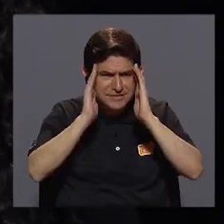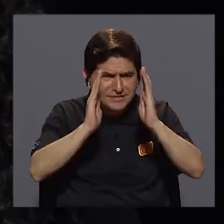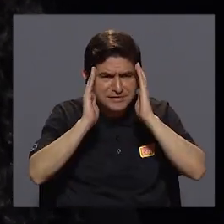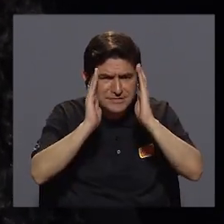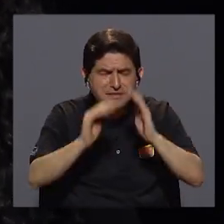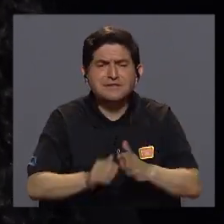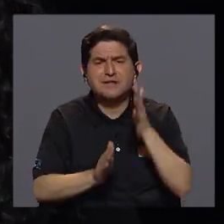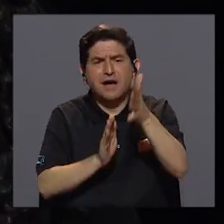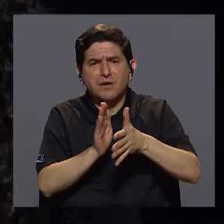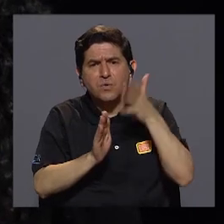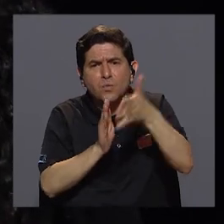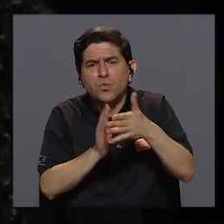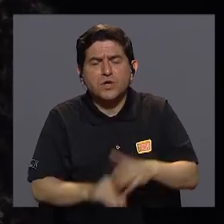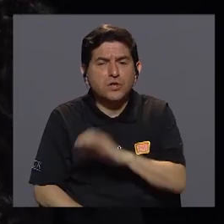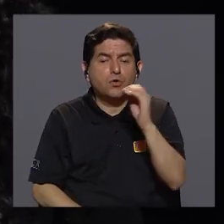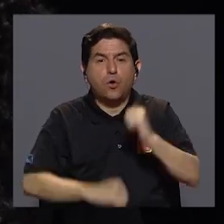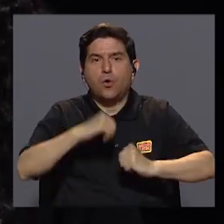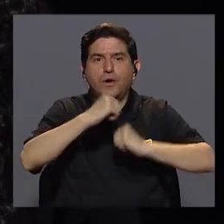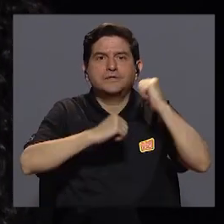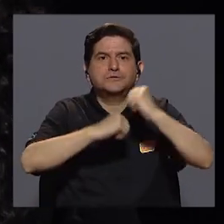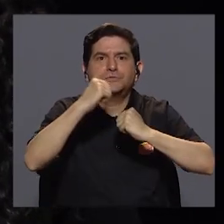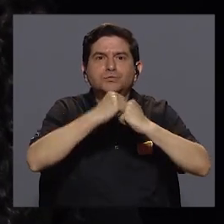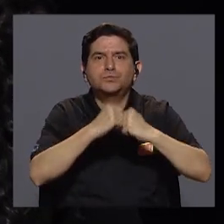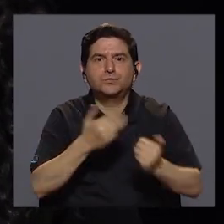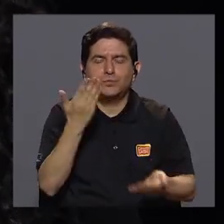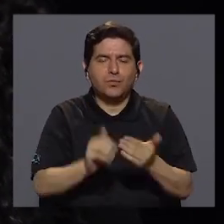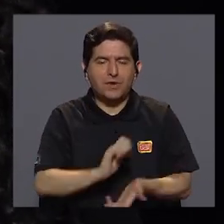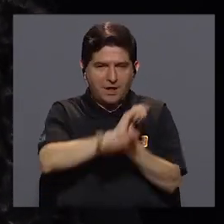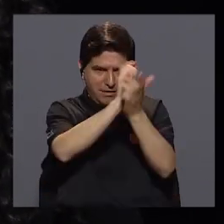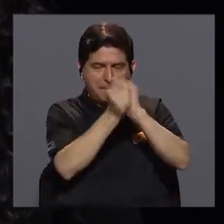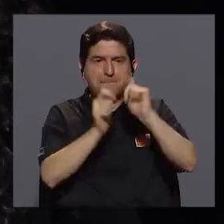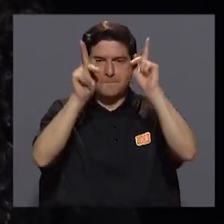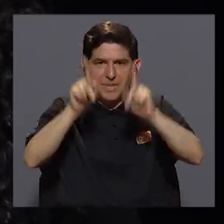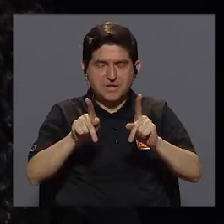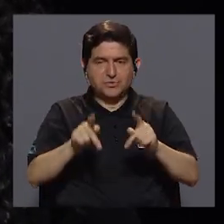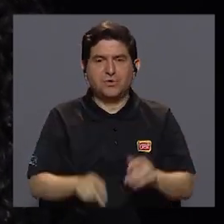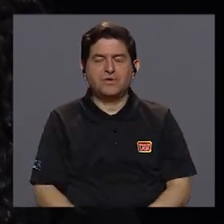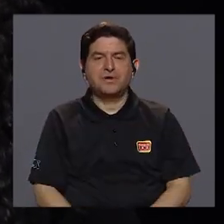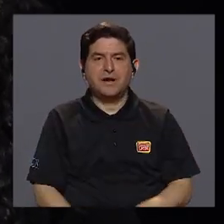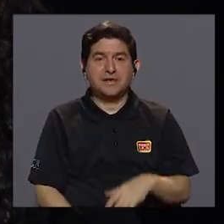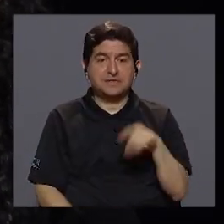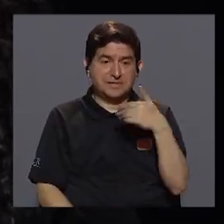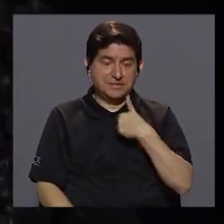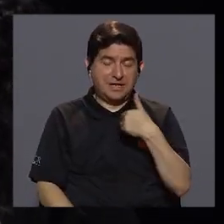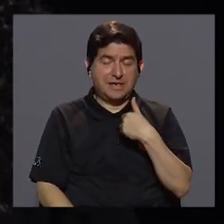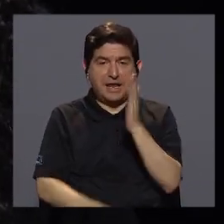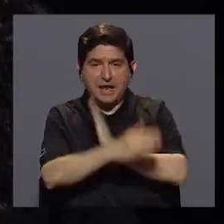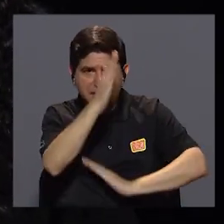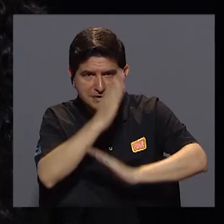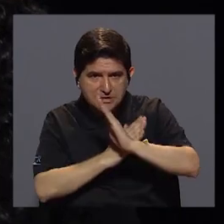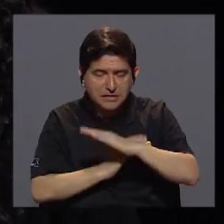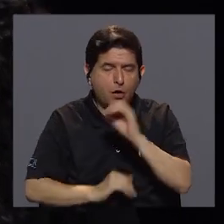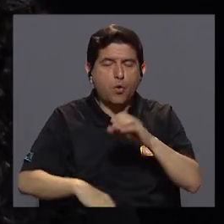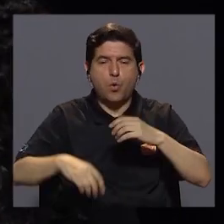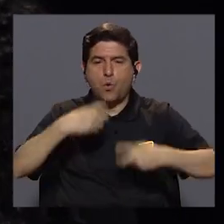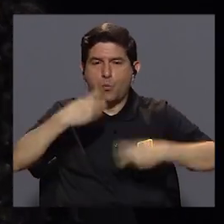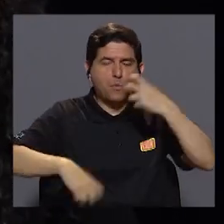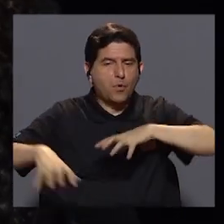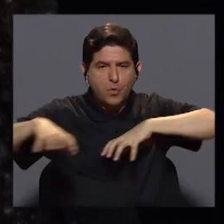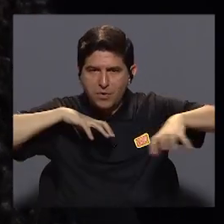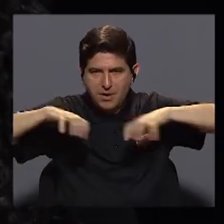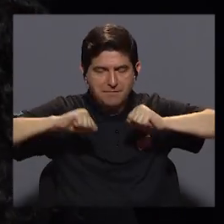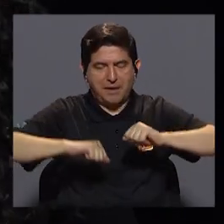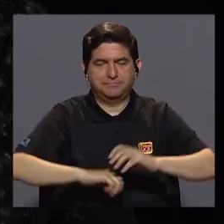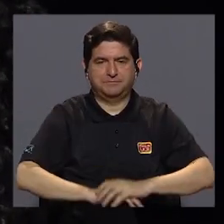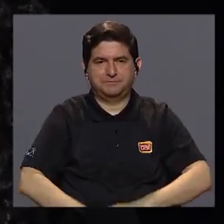necesidades de cuido o infraestructura que se encuentre adaptada para personas solo con discapacidad, con algún problema de movilidad,